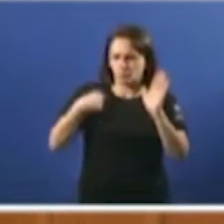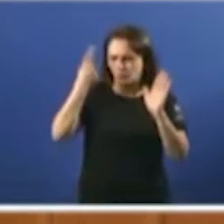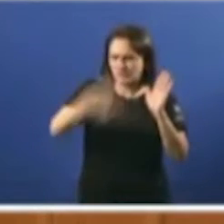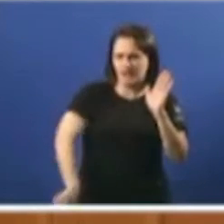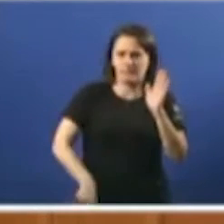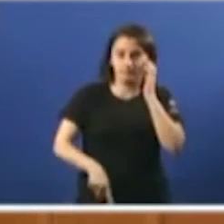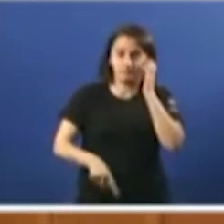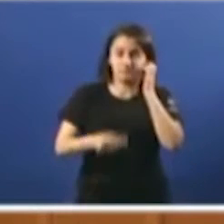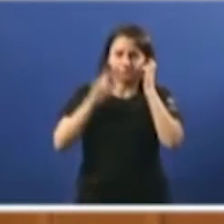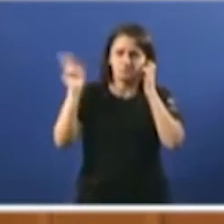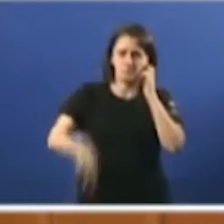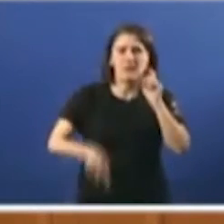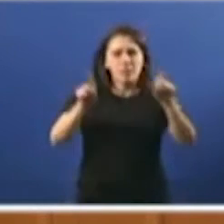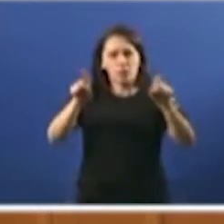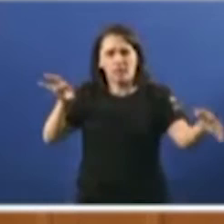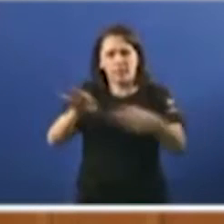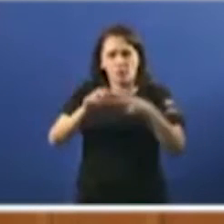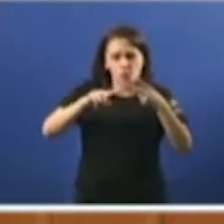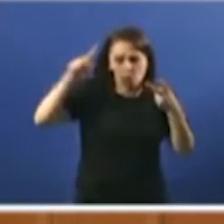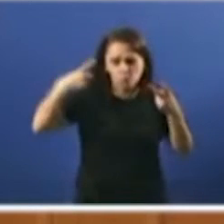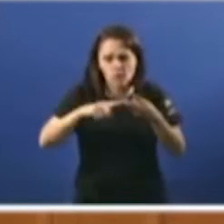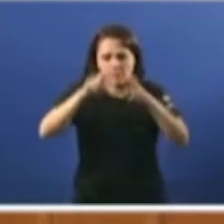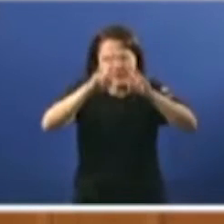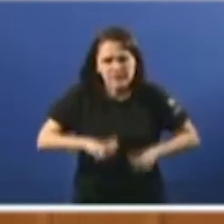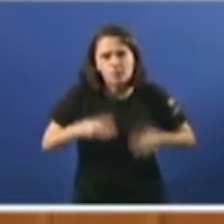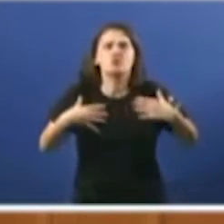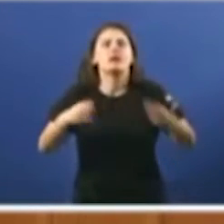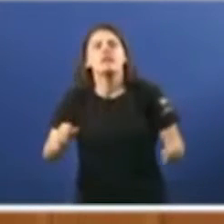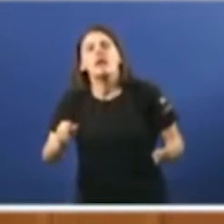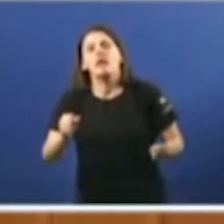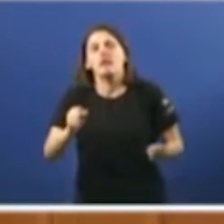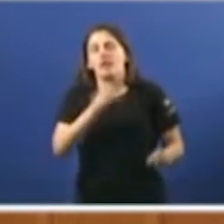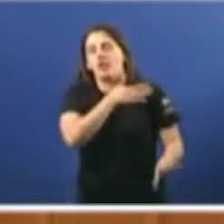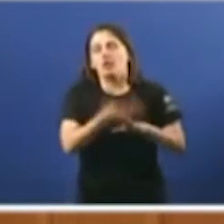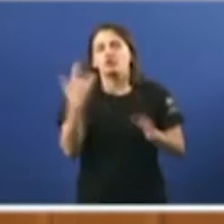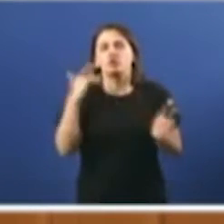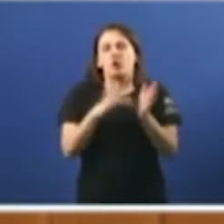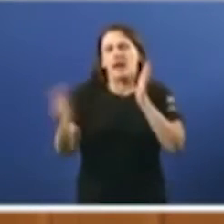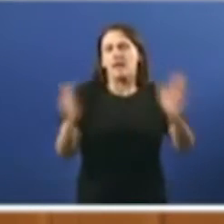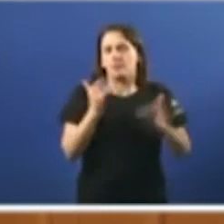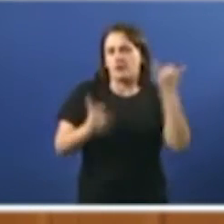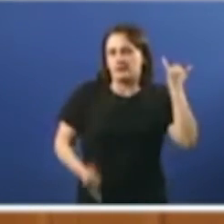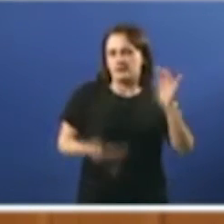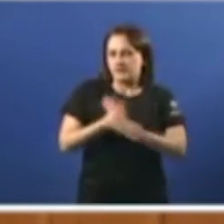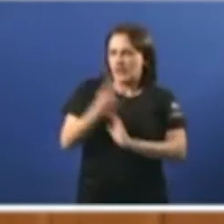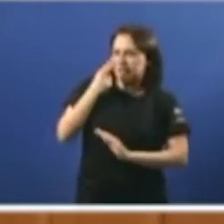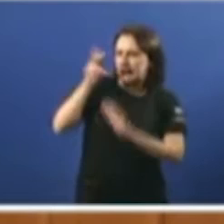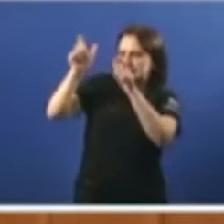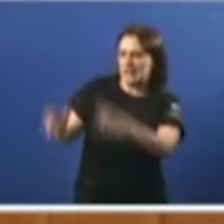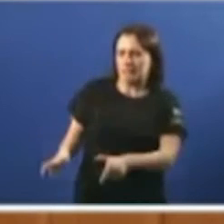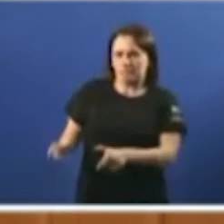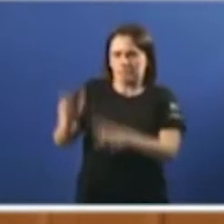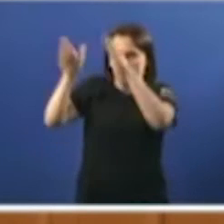que la recoñece en educación na cultura na investigación na sanidade durante os anos de crise. Dende logo sería un informe ben interesante para